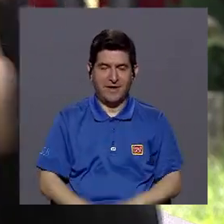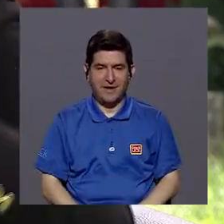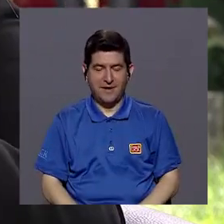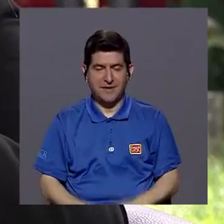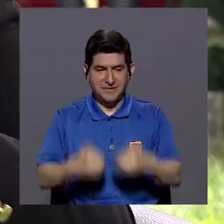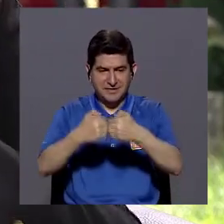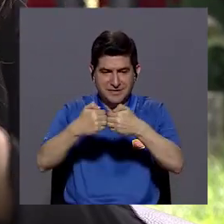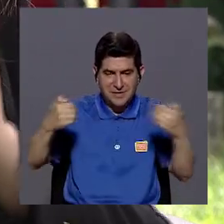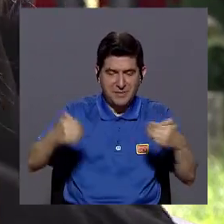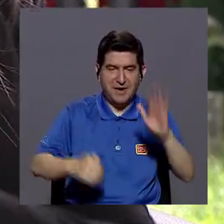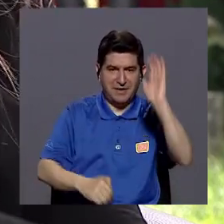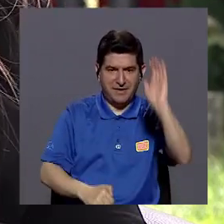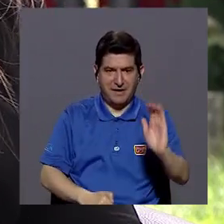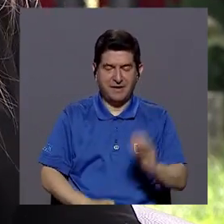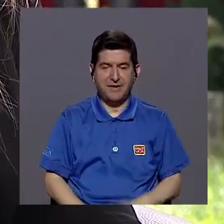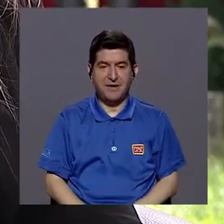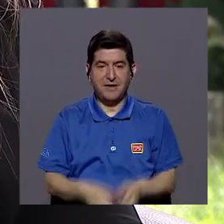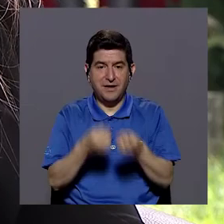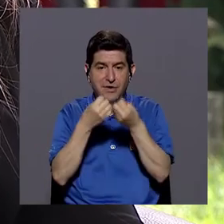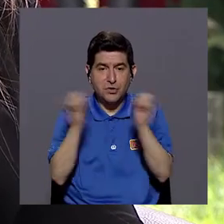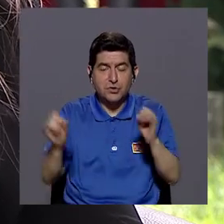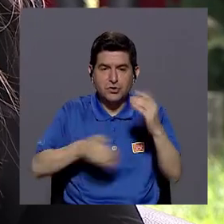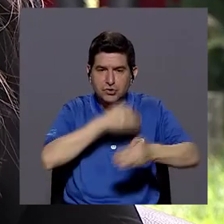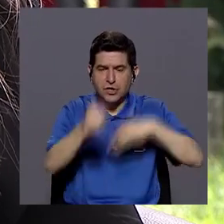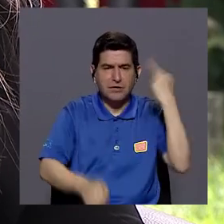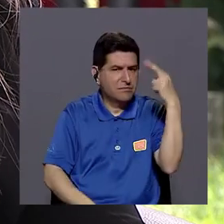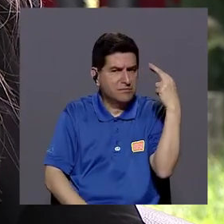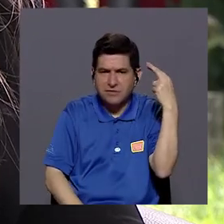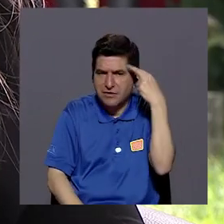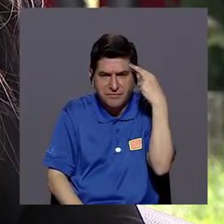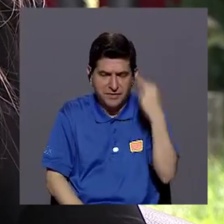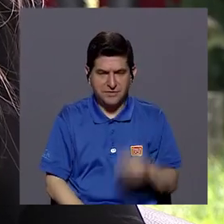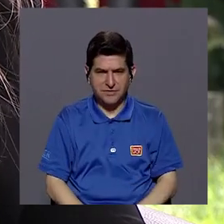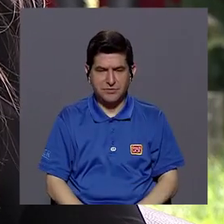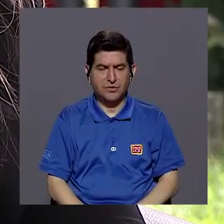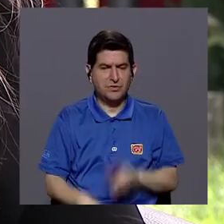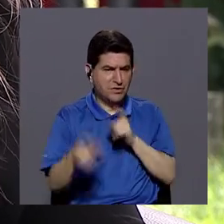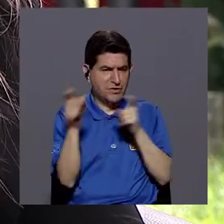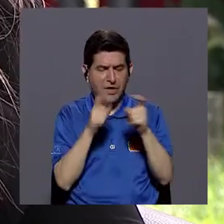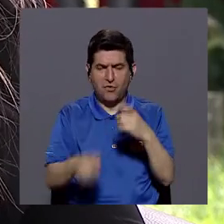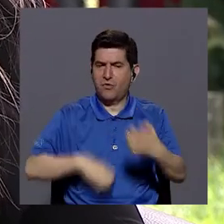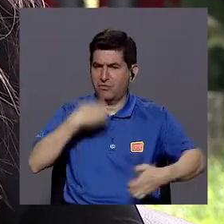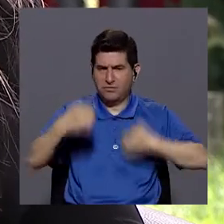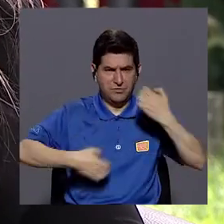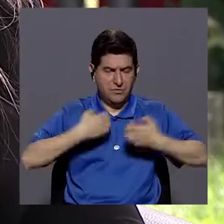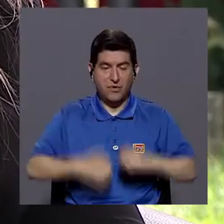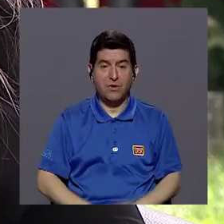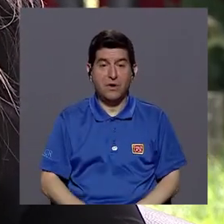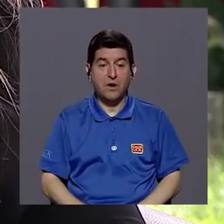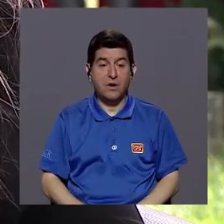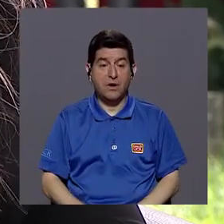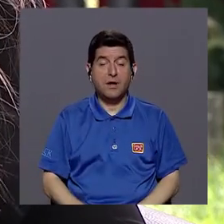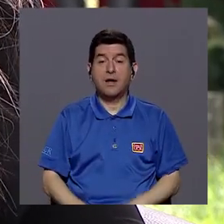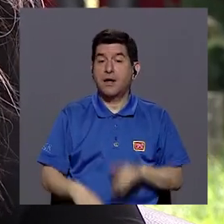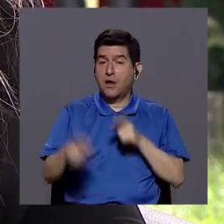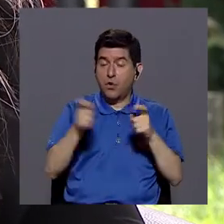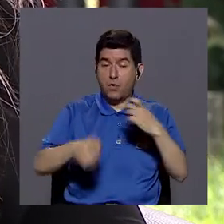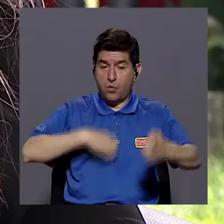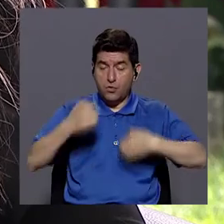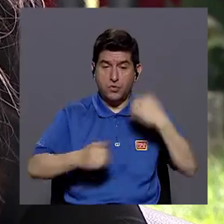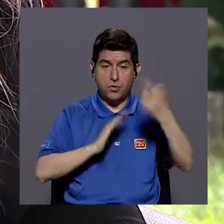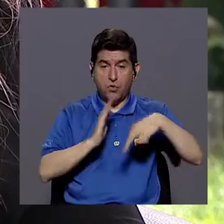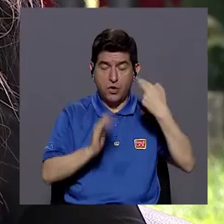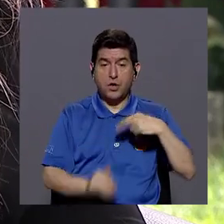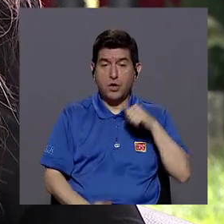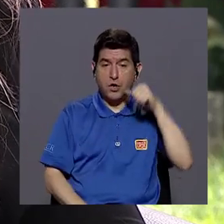donde aislábamos al niño o la niña, ¿verdad? Sin ningún proceso de reflexión sobre el control de mis emociones. Y es que el control de las emociones y el